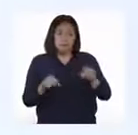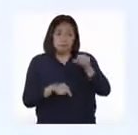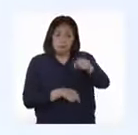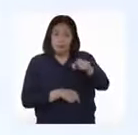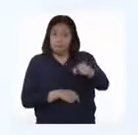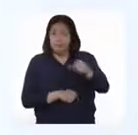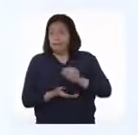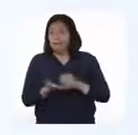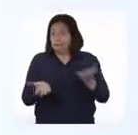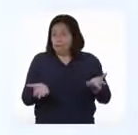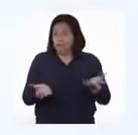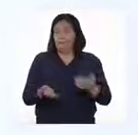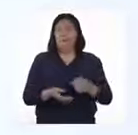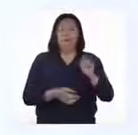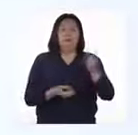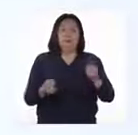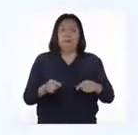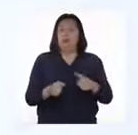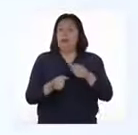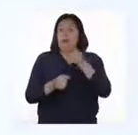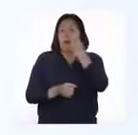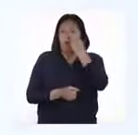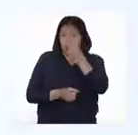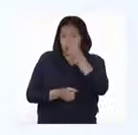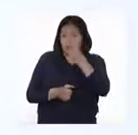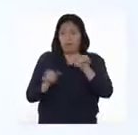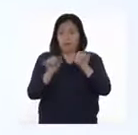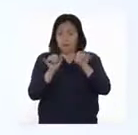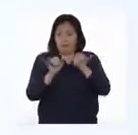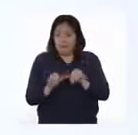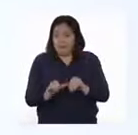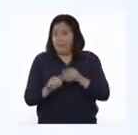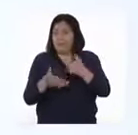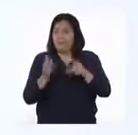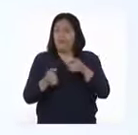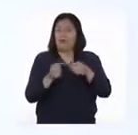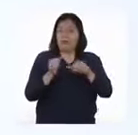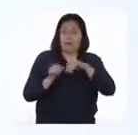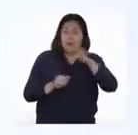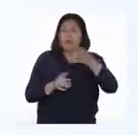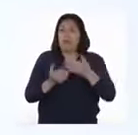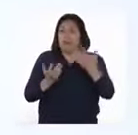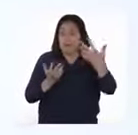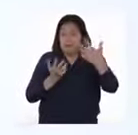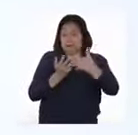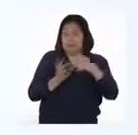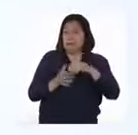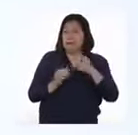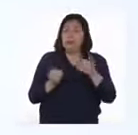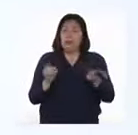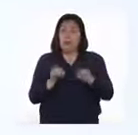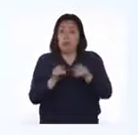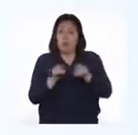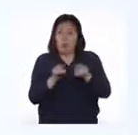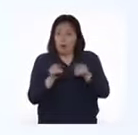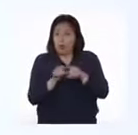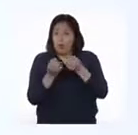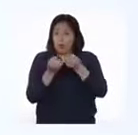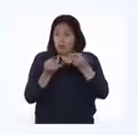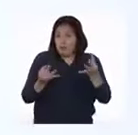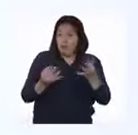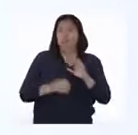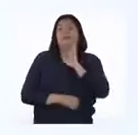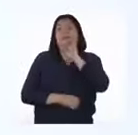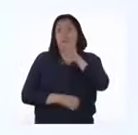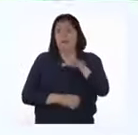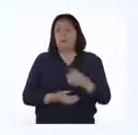eso sucede, cuando dos magnitudes se relacionan de este modo, directa y proporcionalmente, se